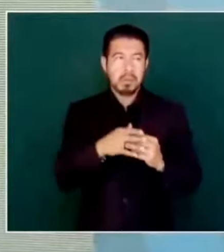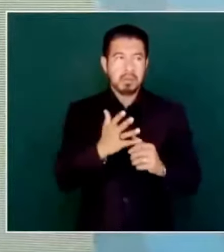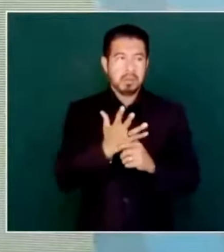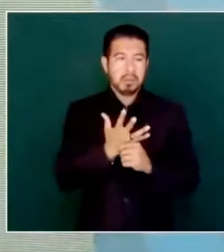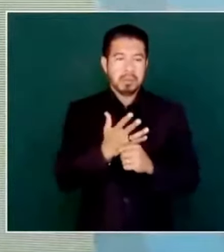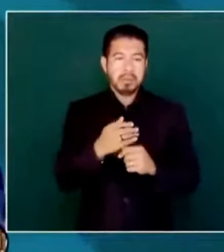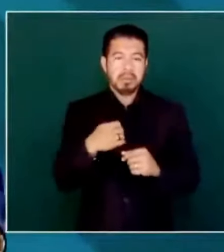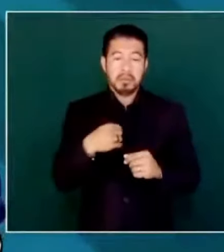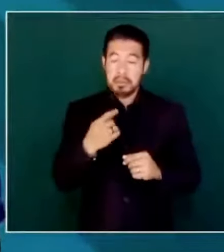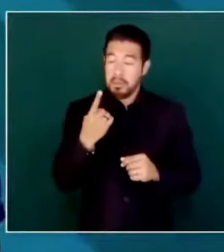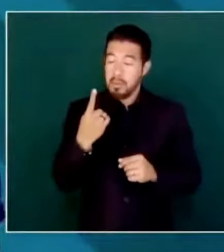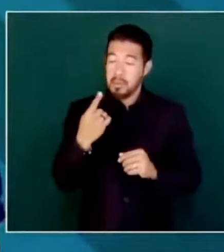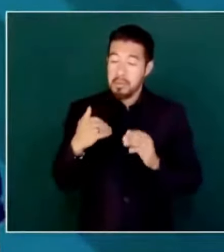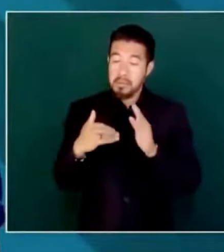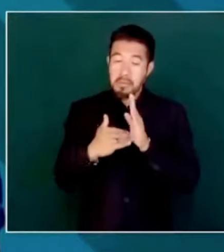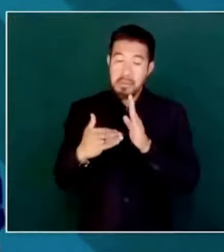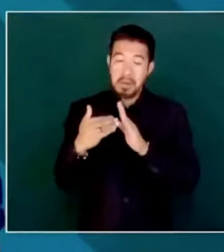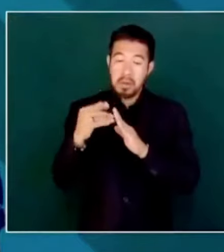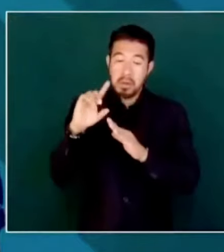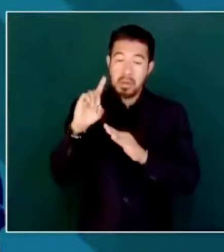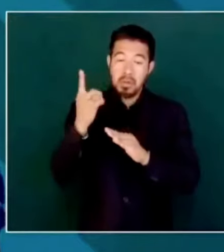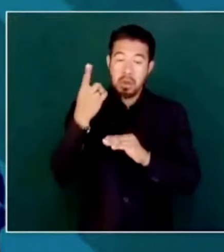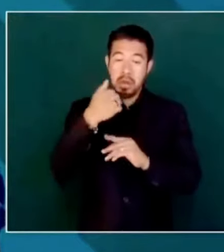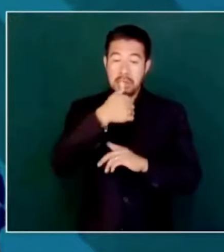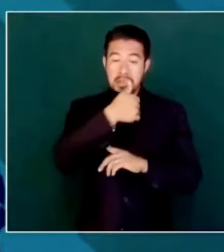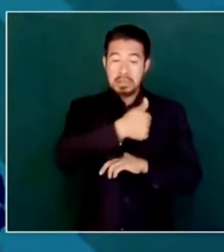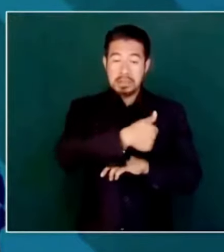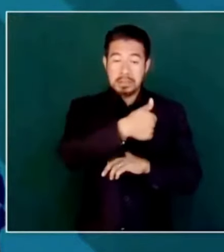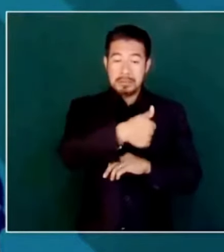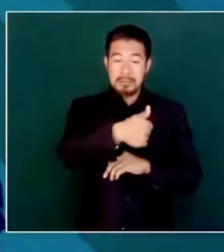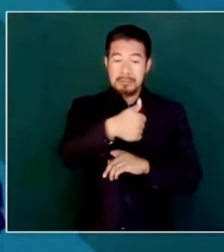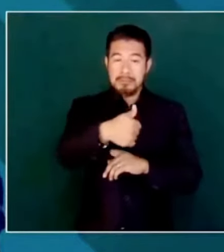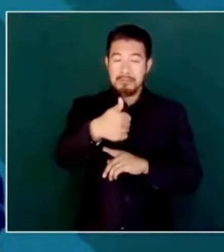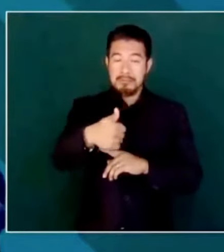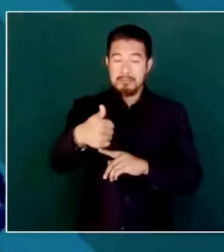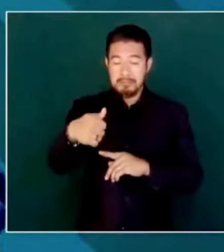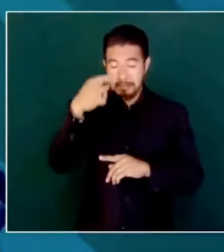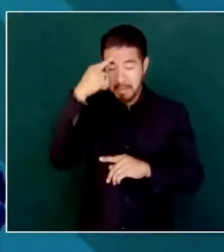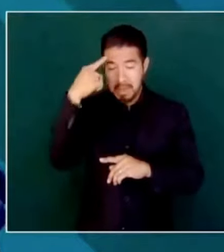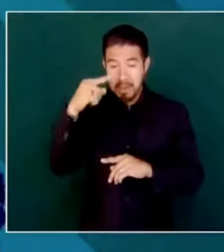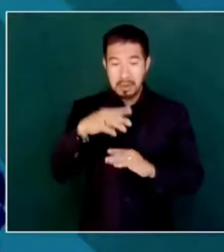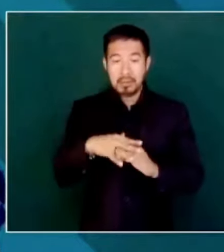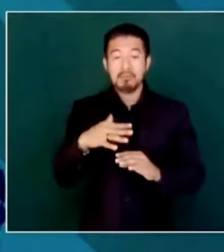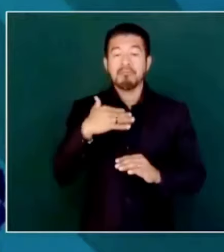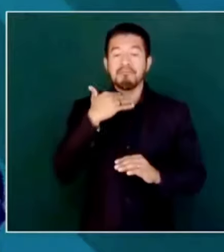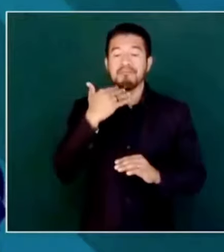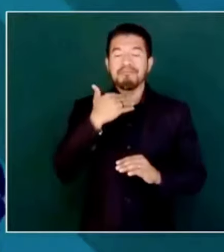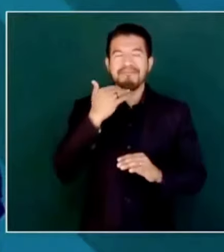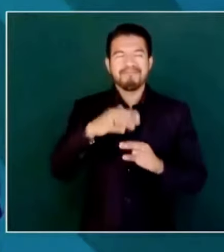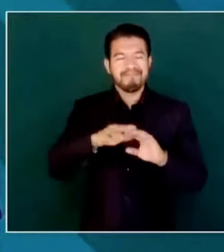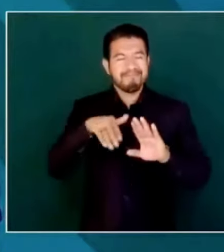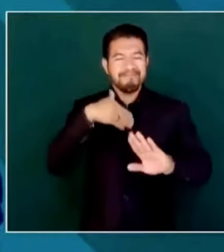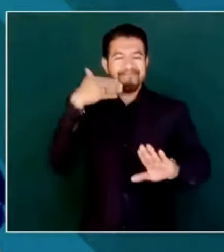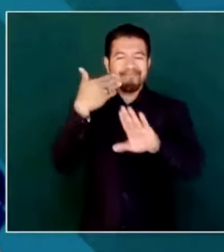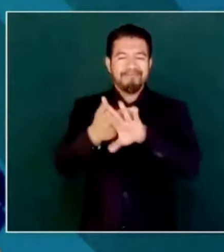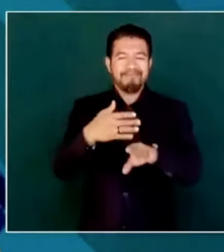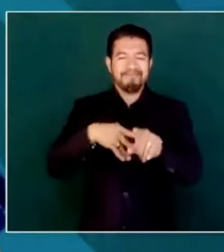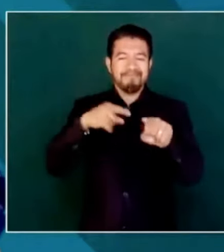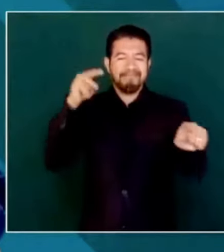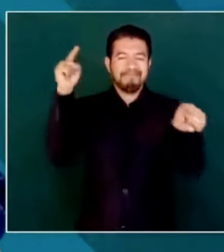a un millón de dólares cada uno para la guerra sucia en contra de quien